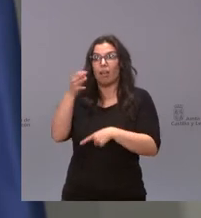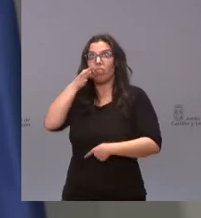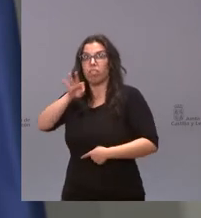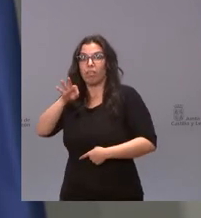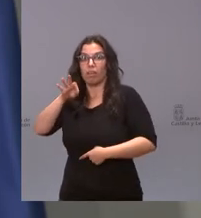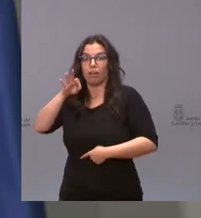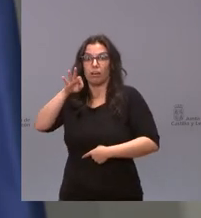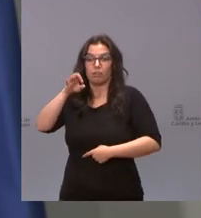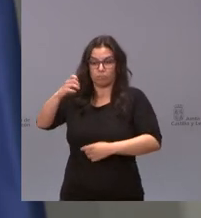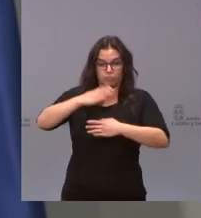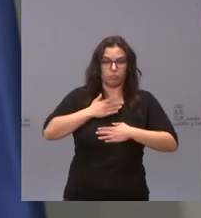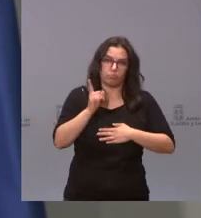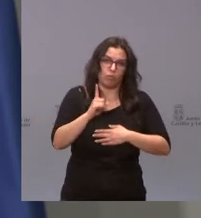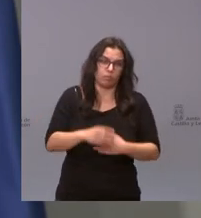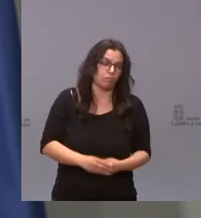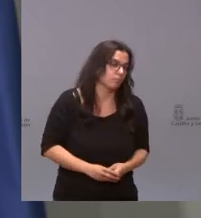a la Junta de Cristina